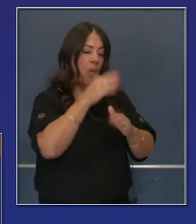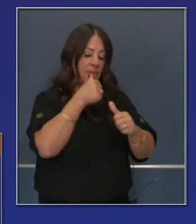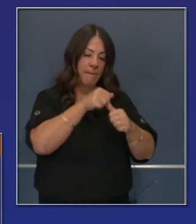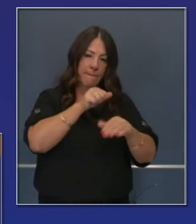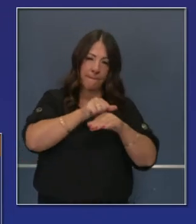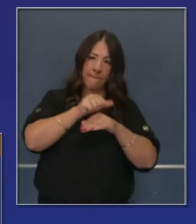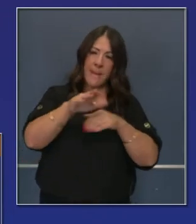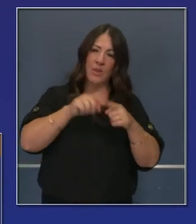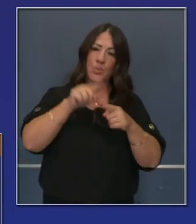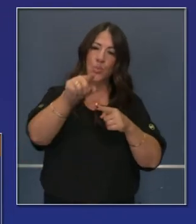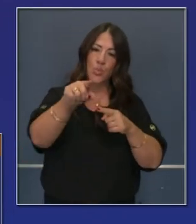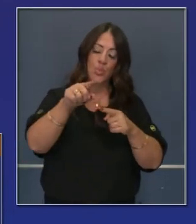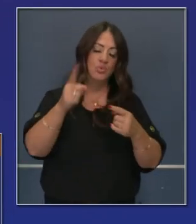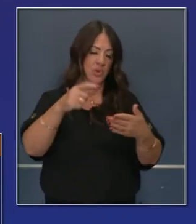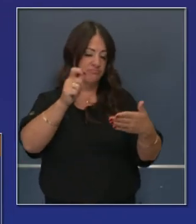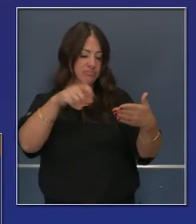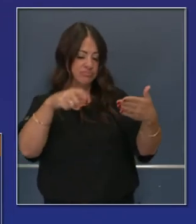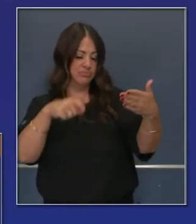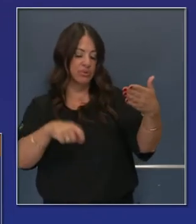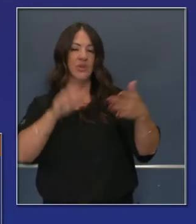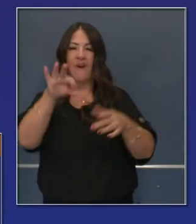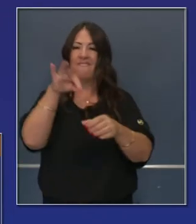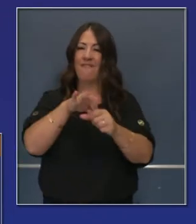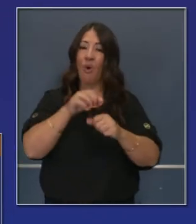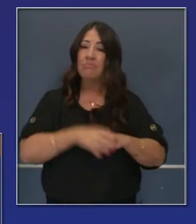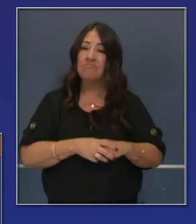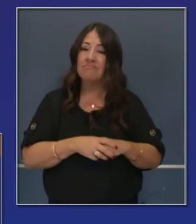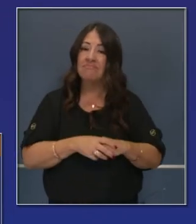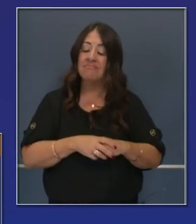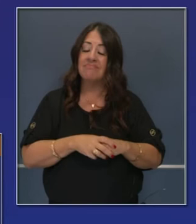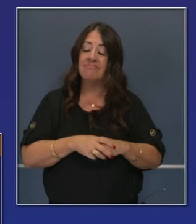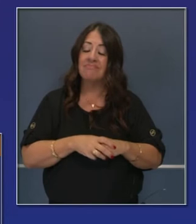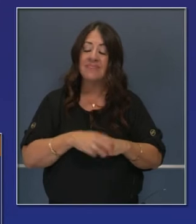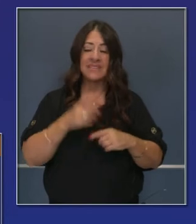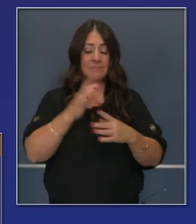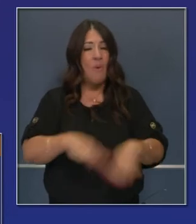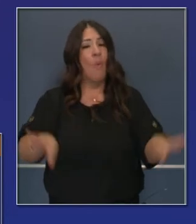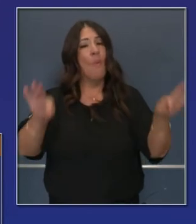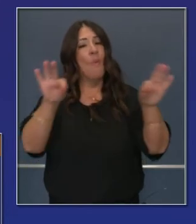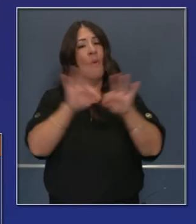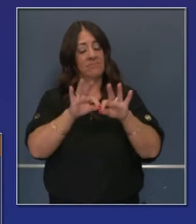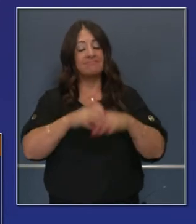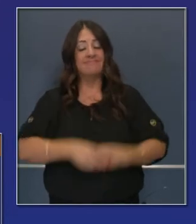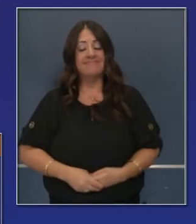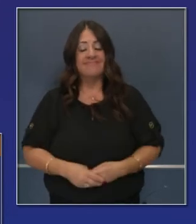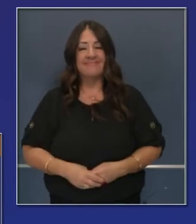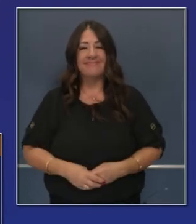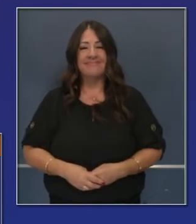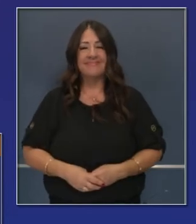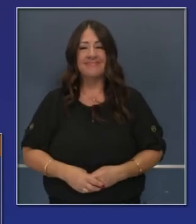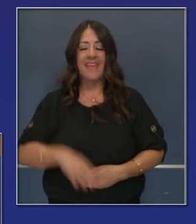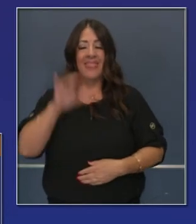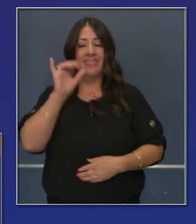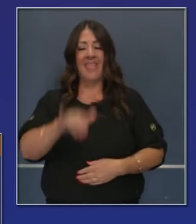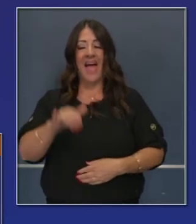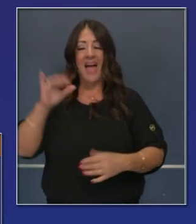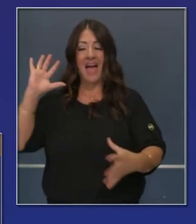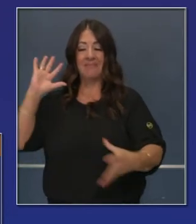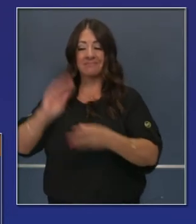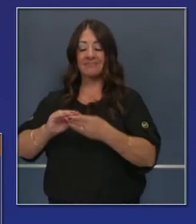la oportunidad y el privilegio de ser ciudadanos activos en estas elecciones, en este proceso.